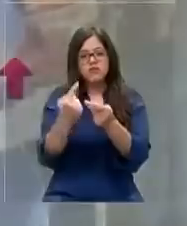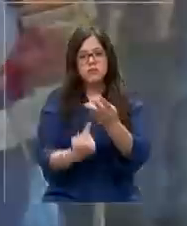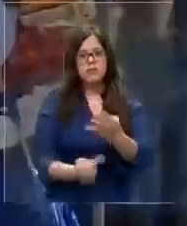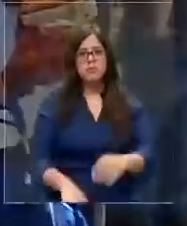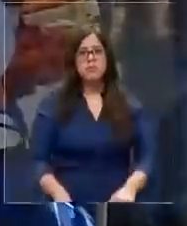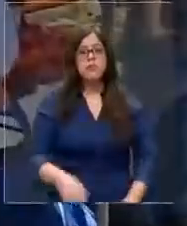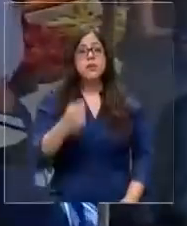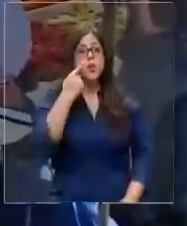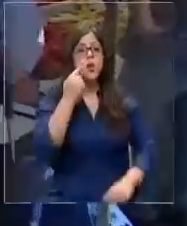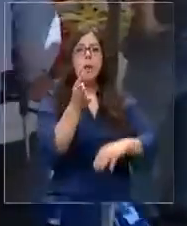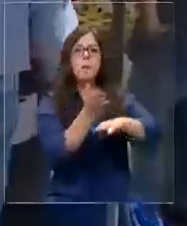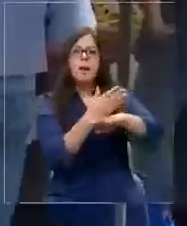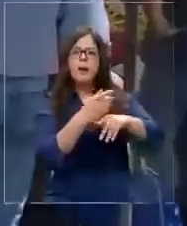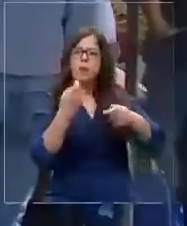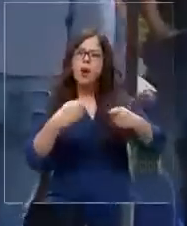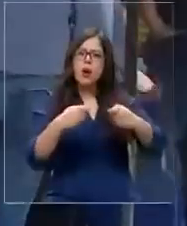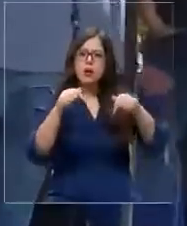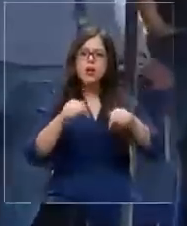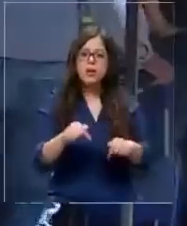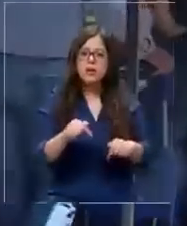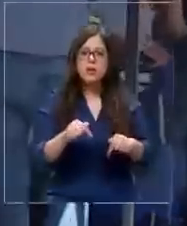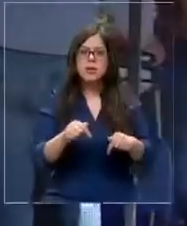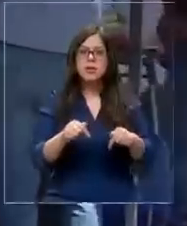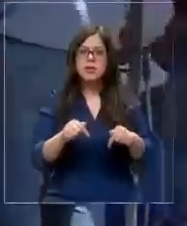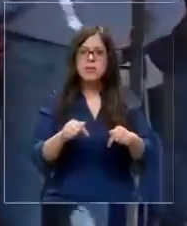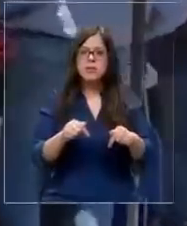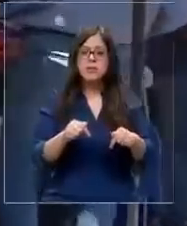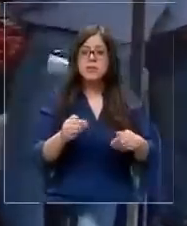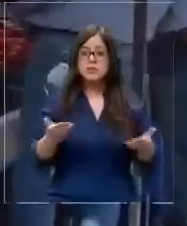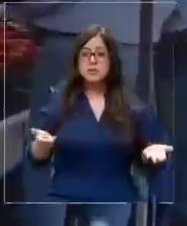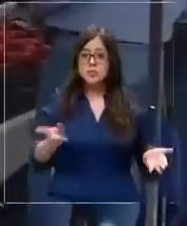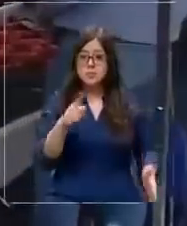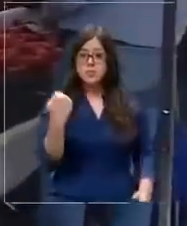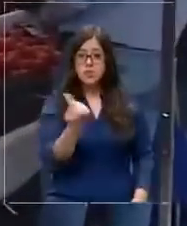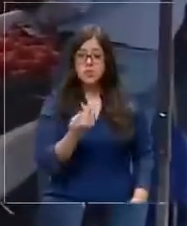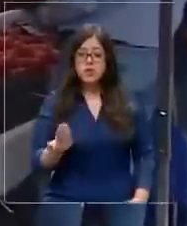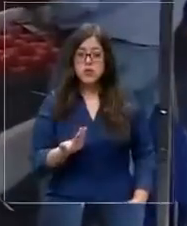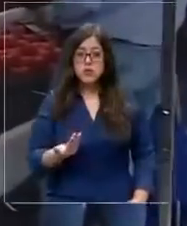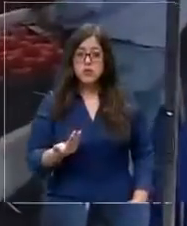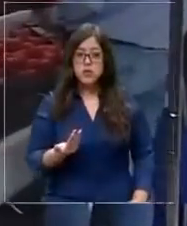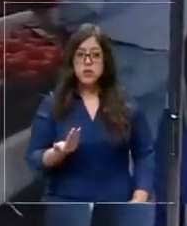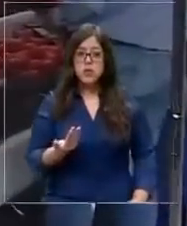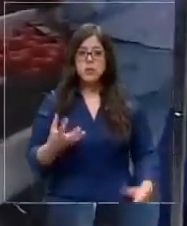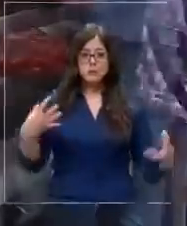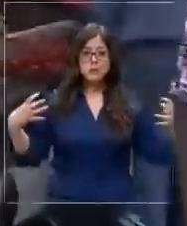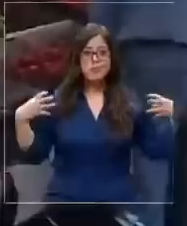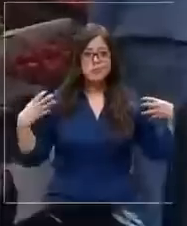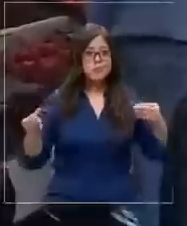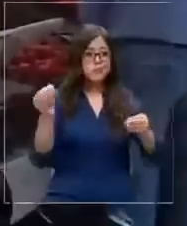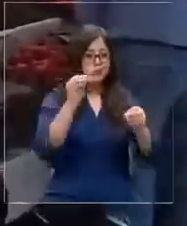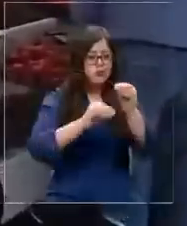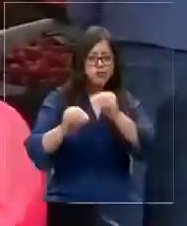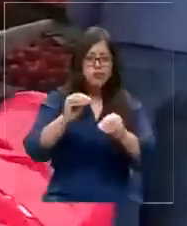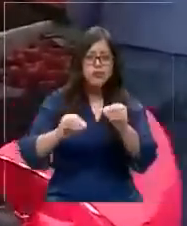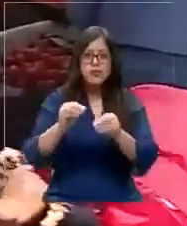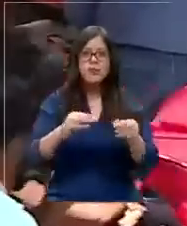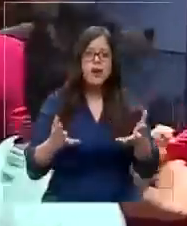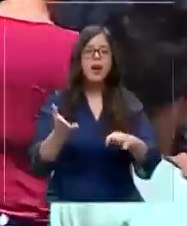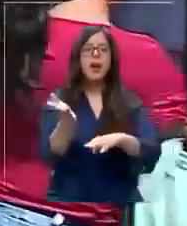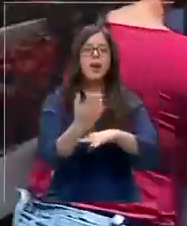atención que el pescado sea tan caro, siendo nosotros productores de pescado. ¿Generán hacer